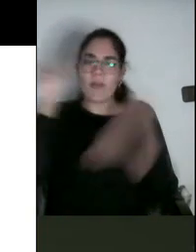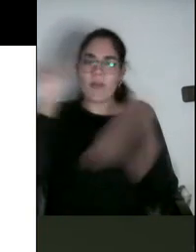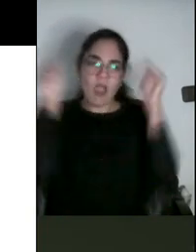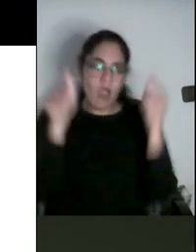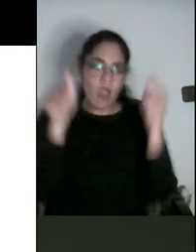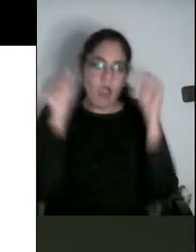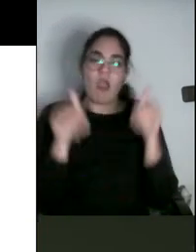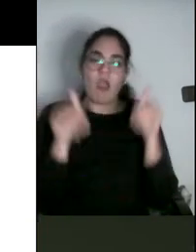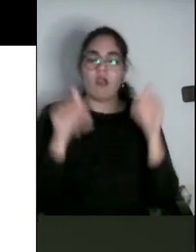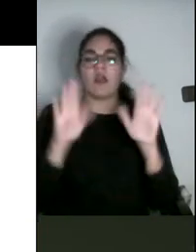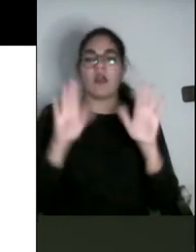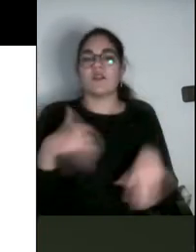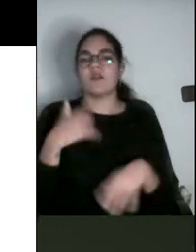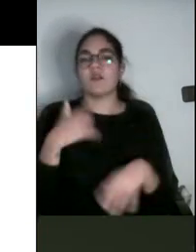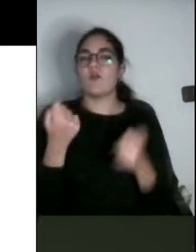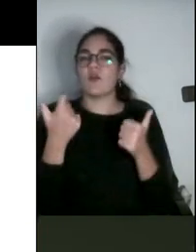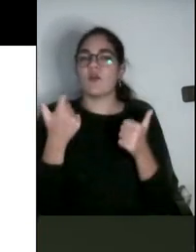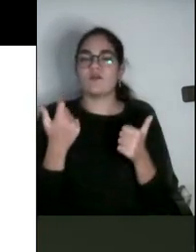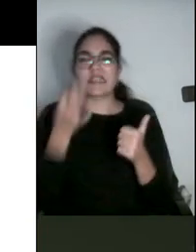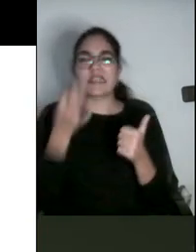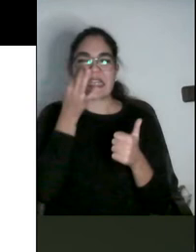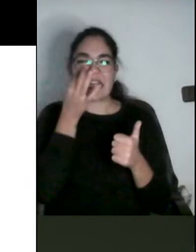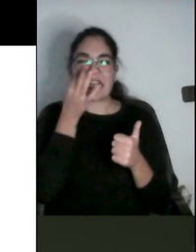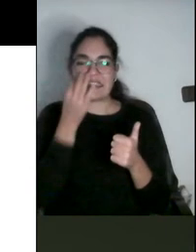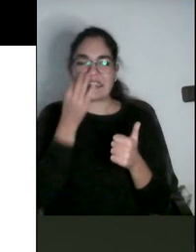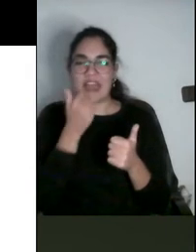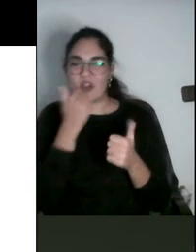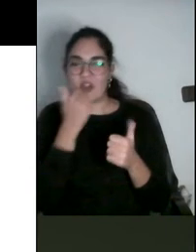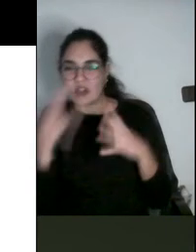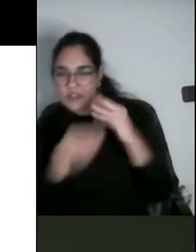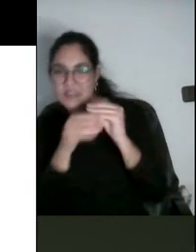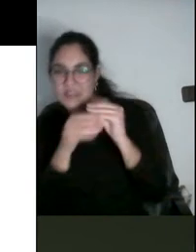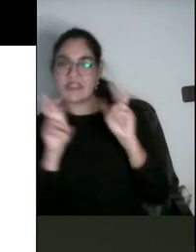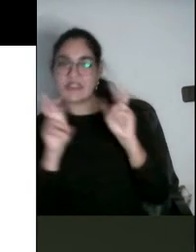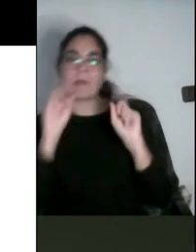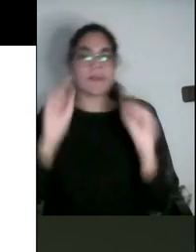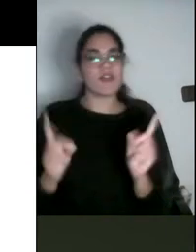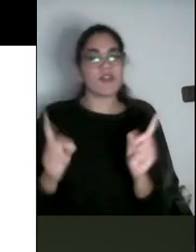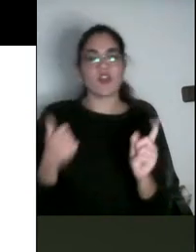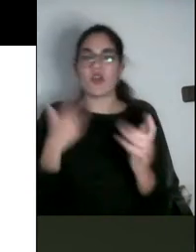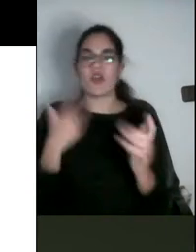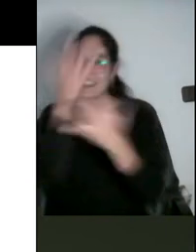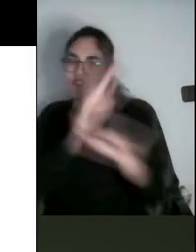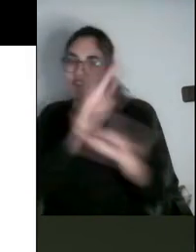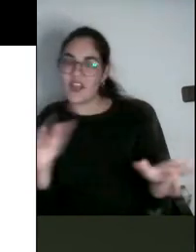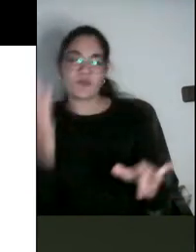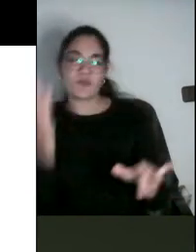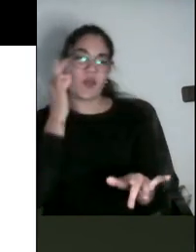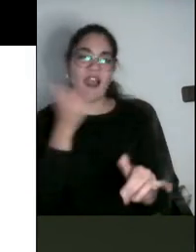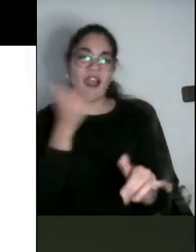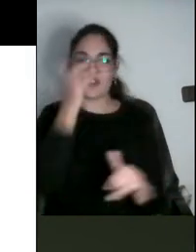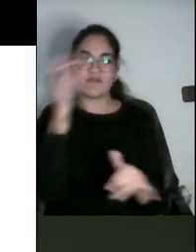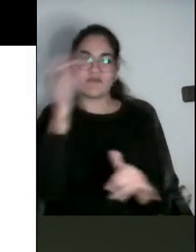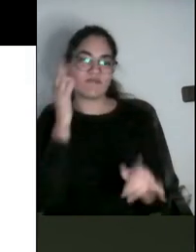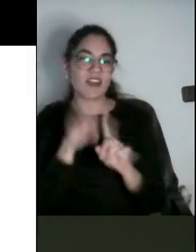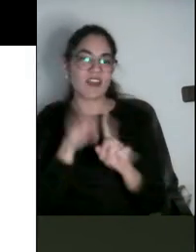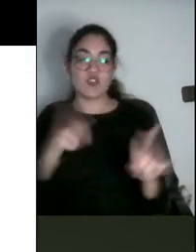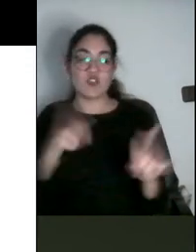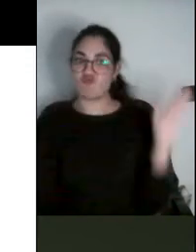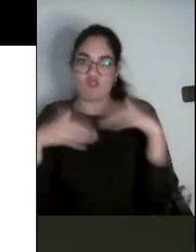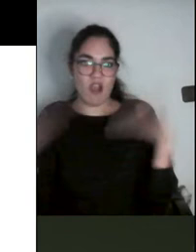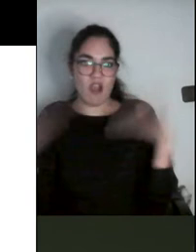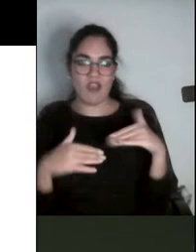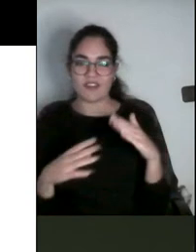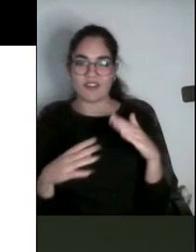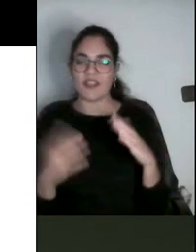en su opinión de introducir esa prevención y esa sensibilización tal y como estaban planteadas las guías docentes